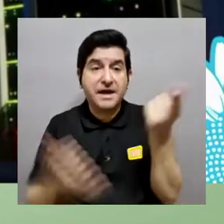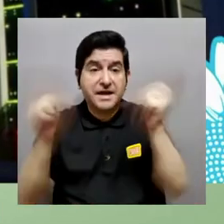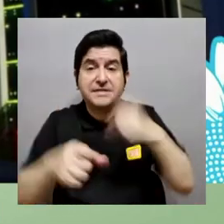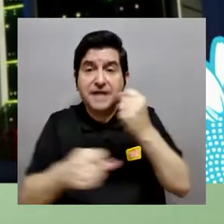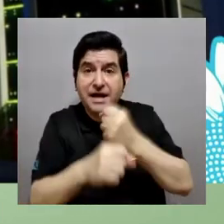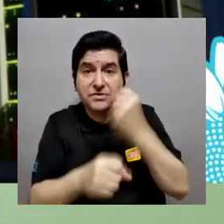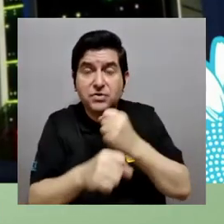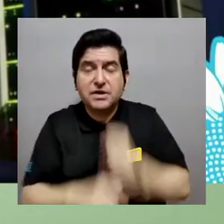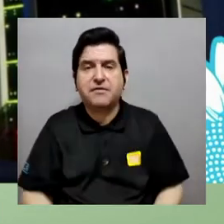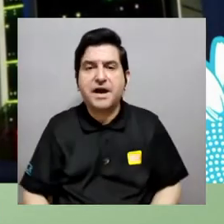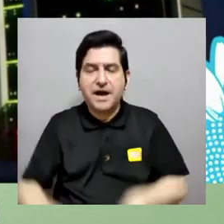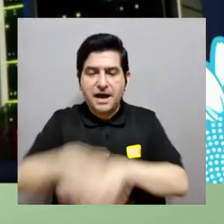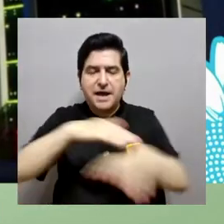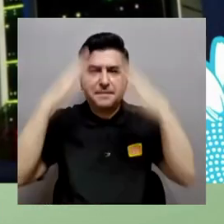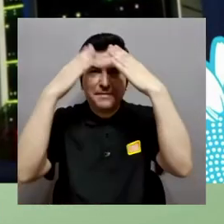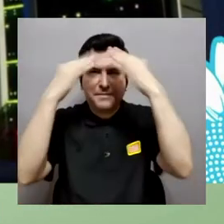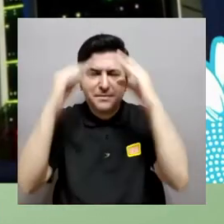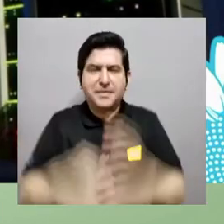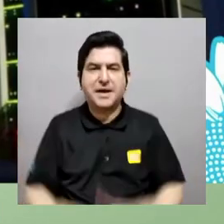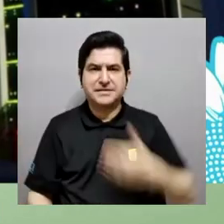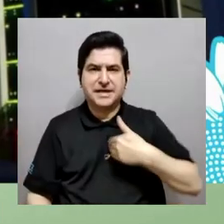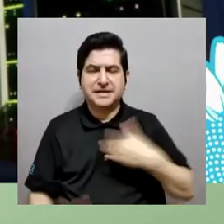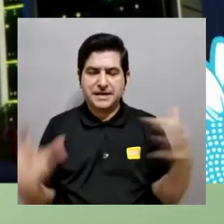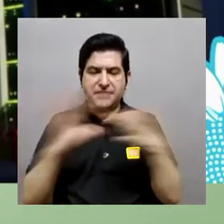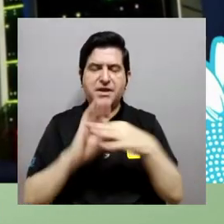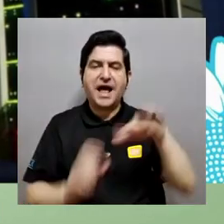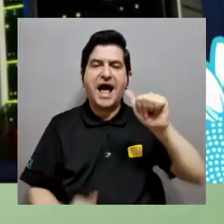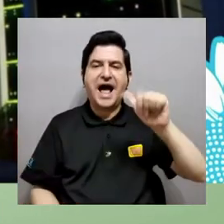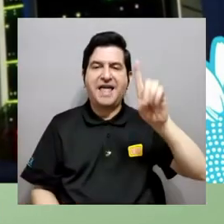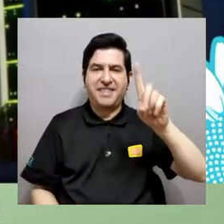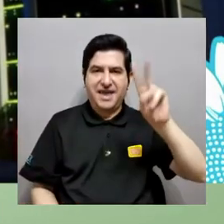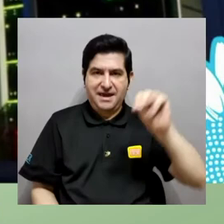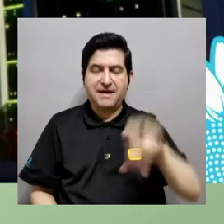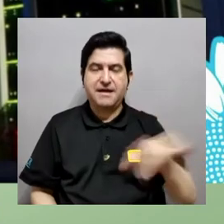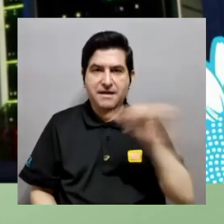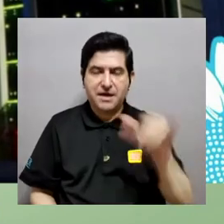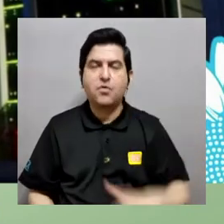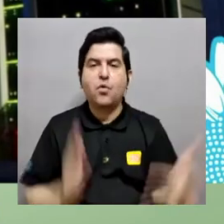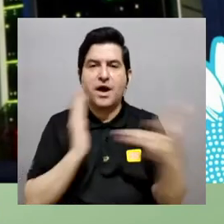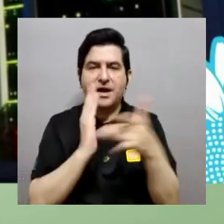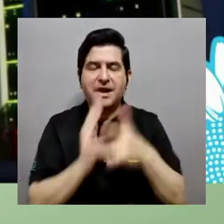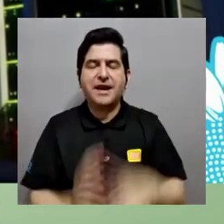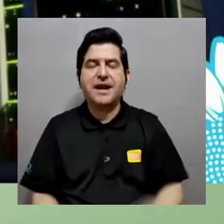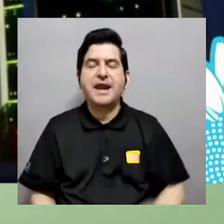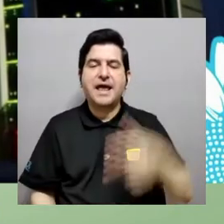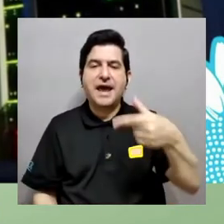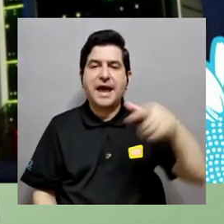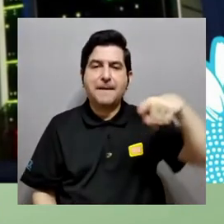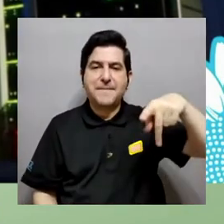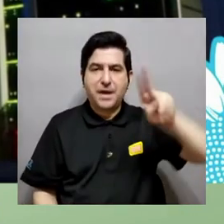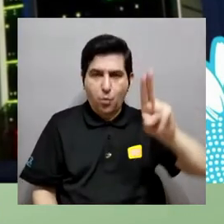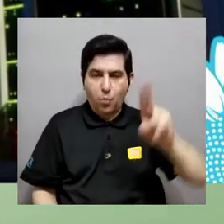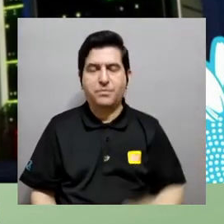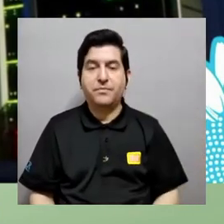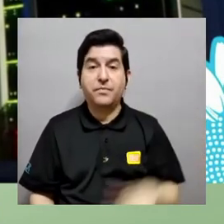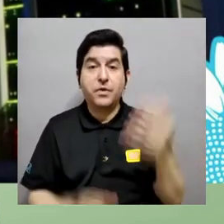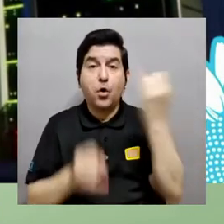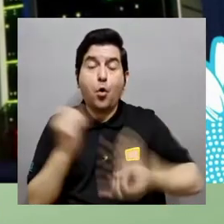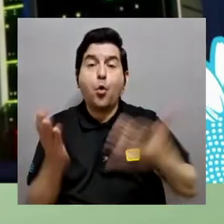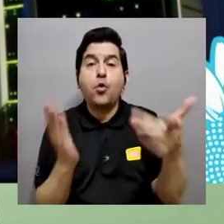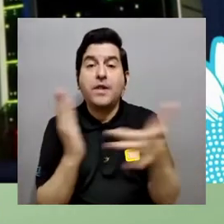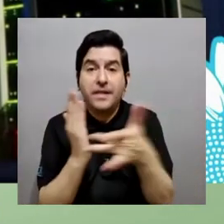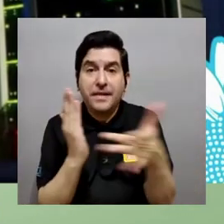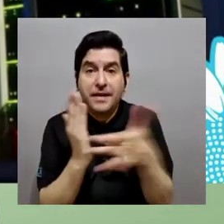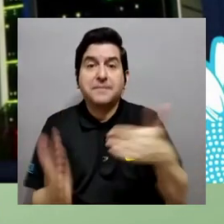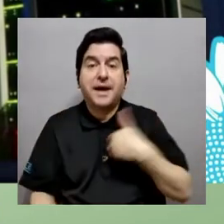para poder este como se llama trabajar con las bases de datos que trabajan sobre todo en ADN vamos a tener